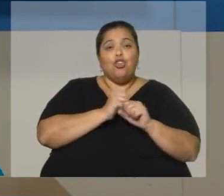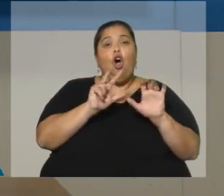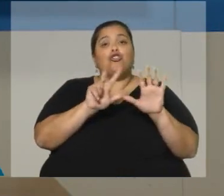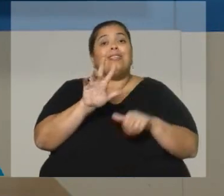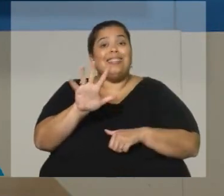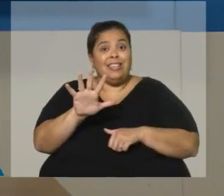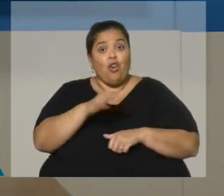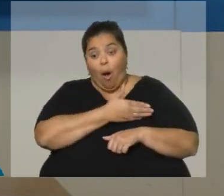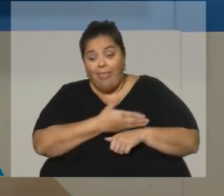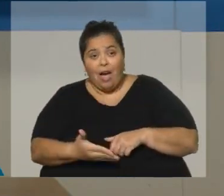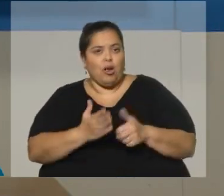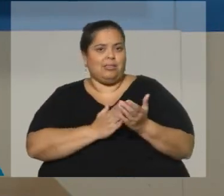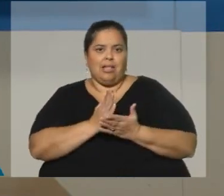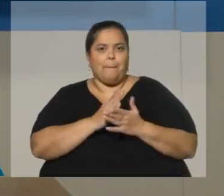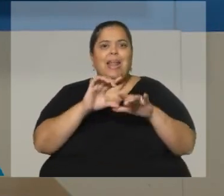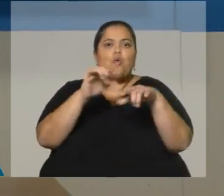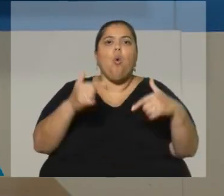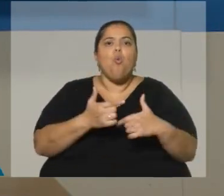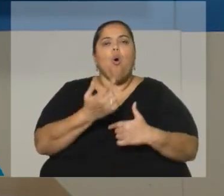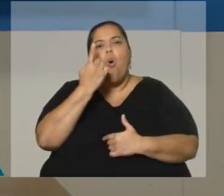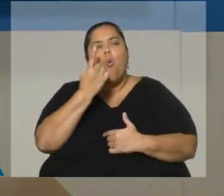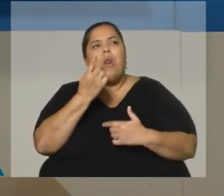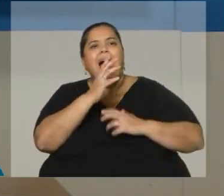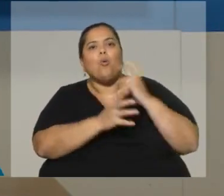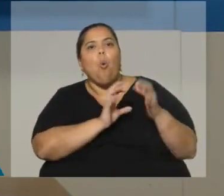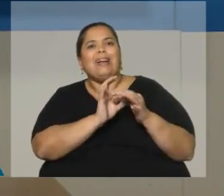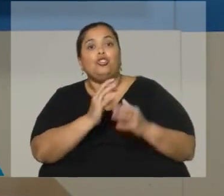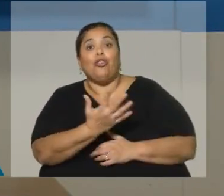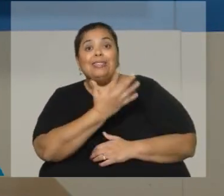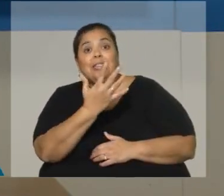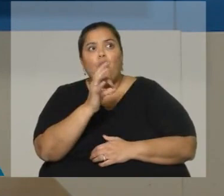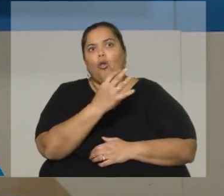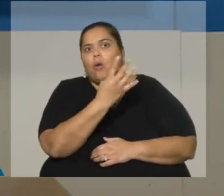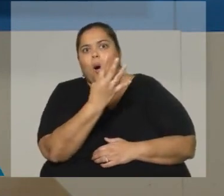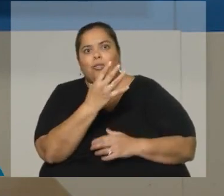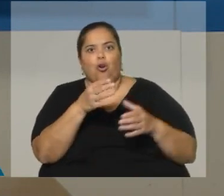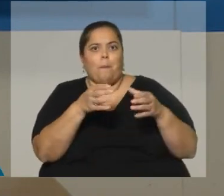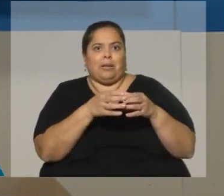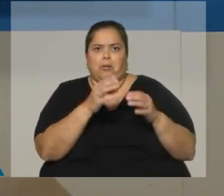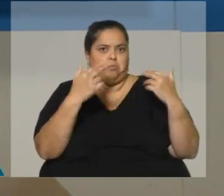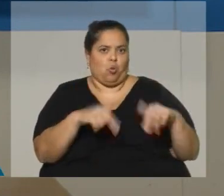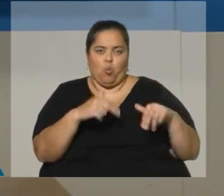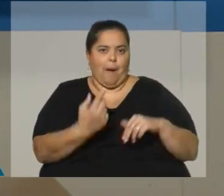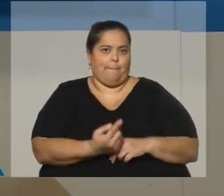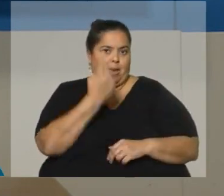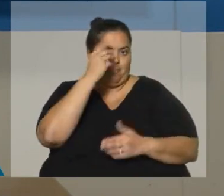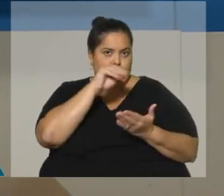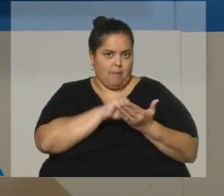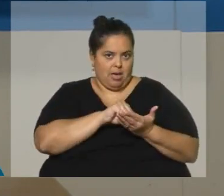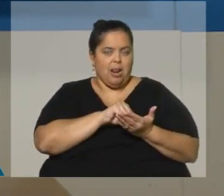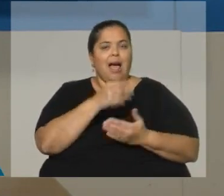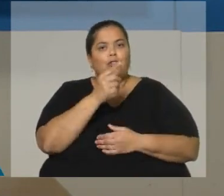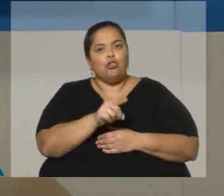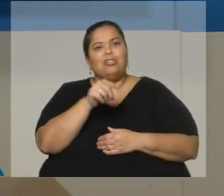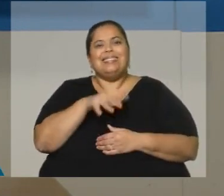En primer lugar, nunca existió una coalición de cinco partidos, ni de cuatro realmente relevantes. O sea, que